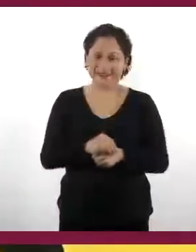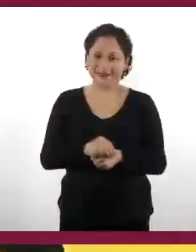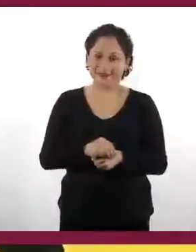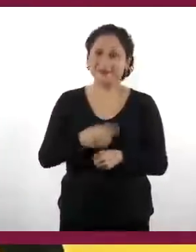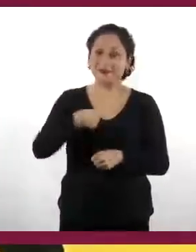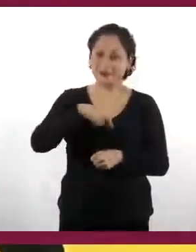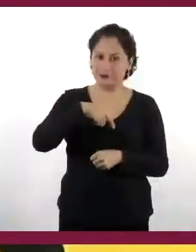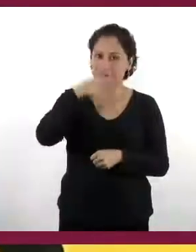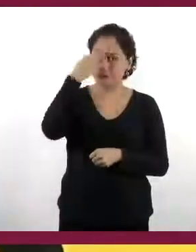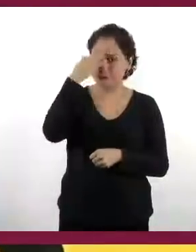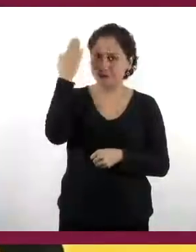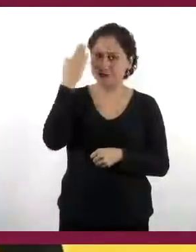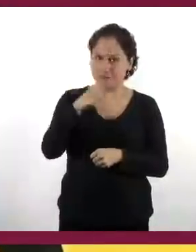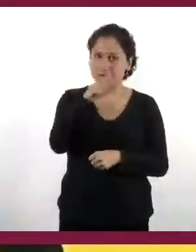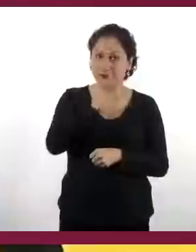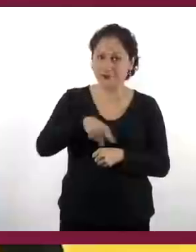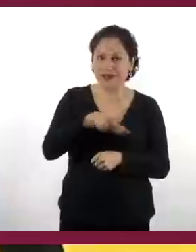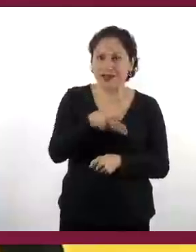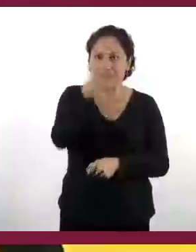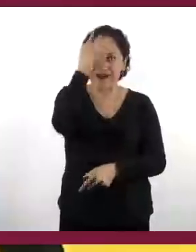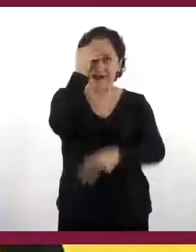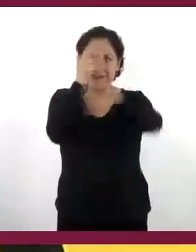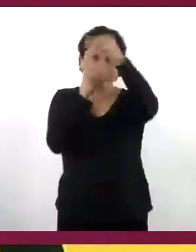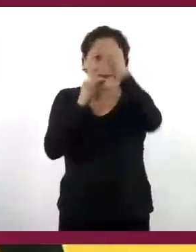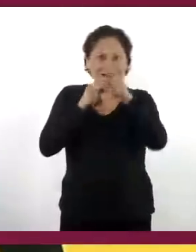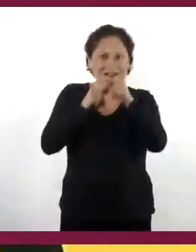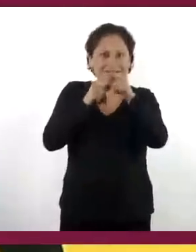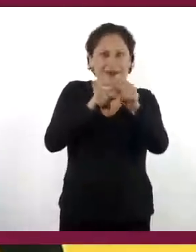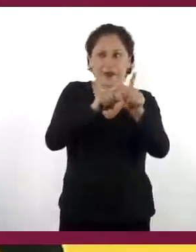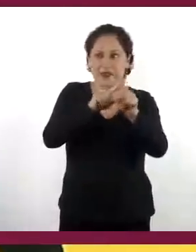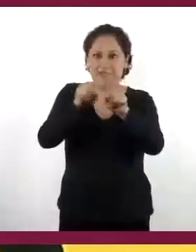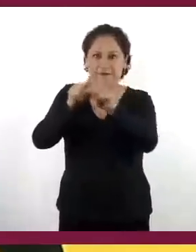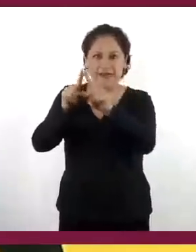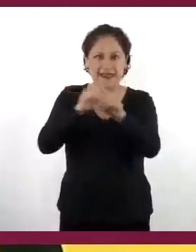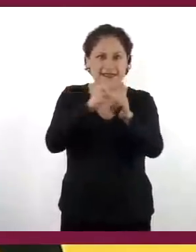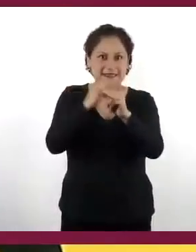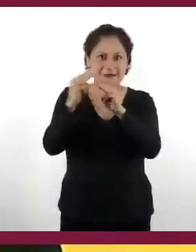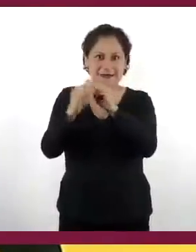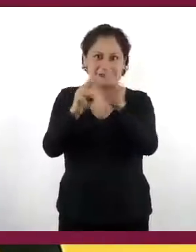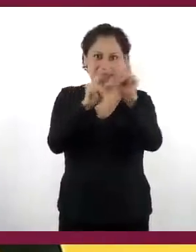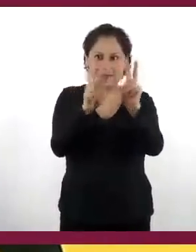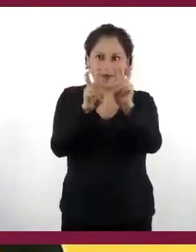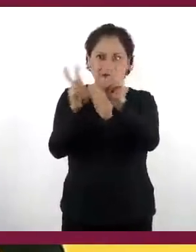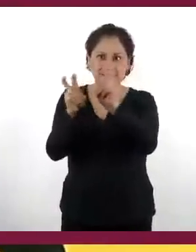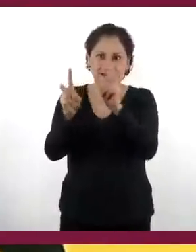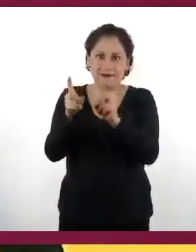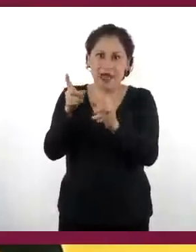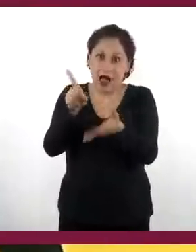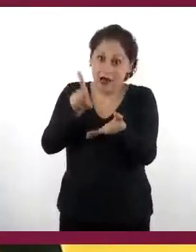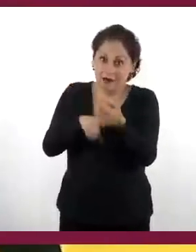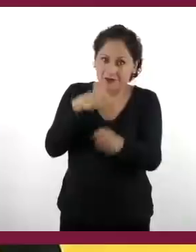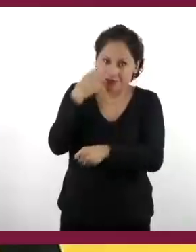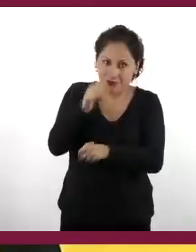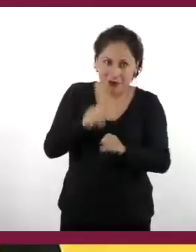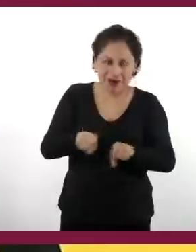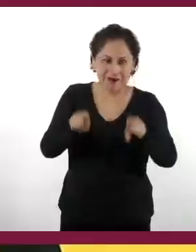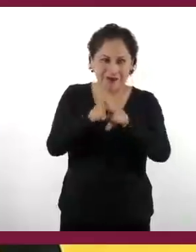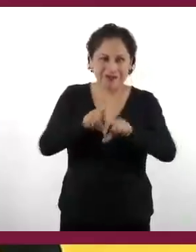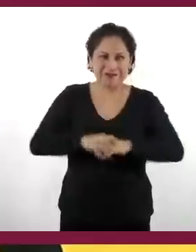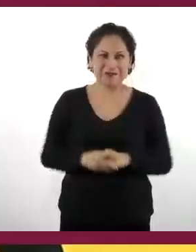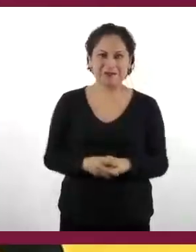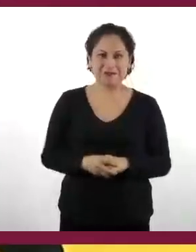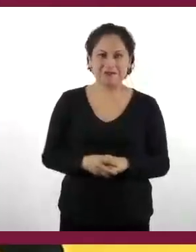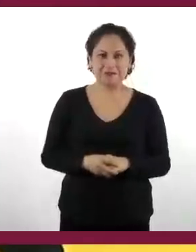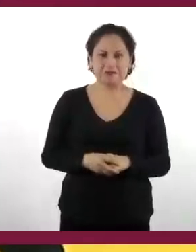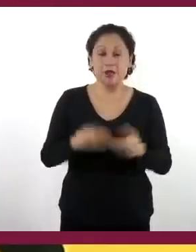continúan adquiriendo nuevos conocimientos de cada una de las asignaturas que cursan en la escuela. Estas sesiones